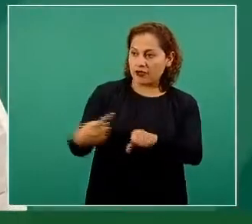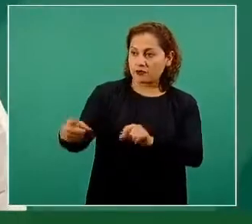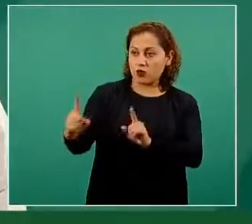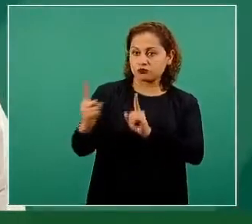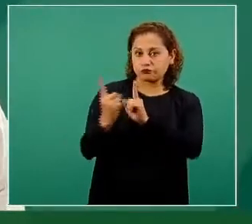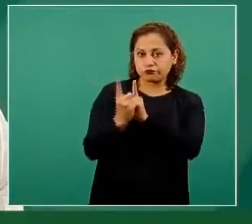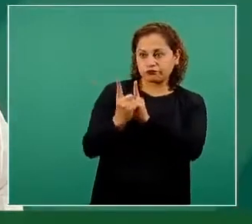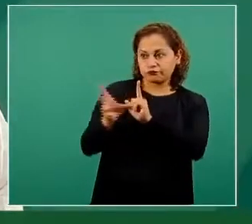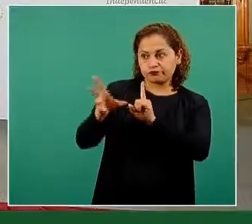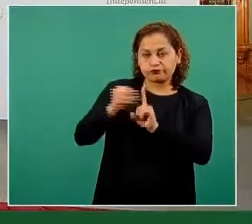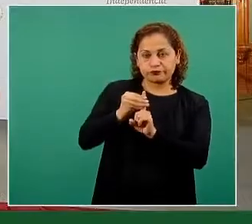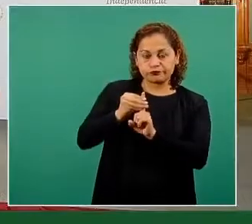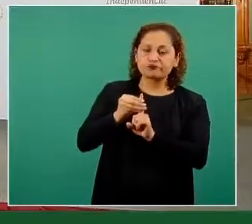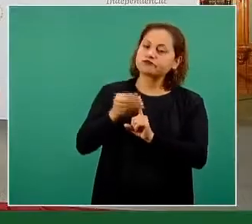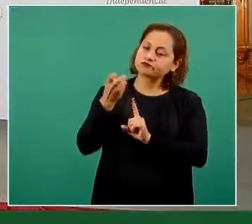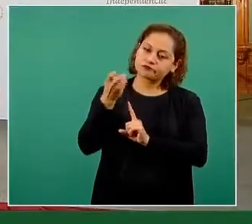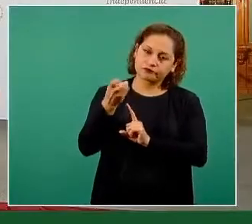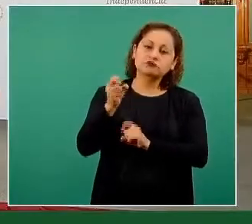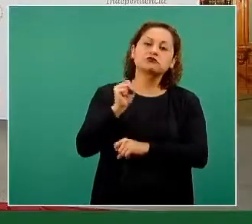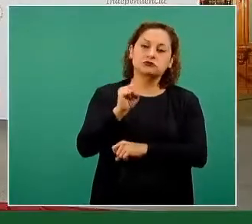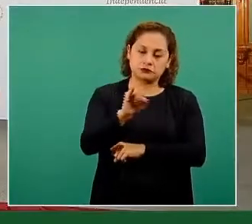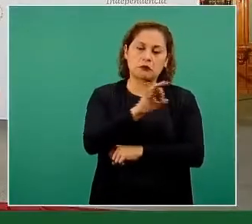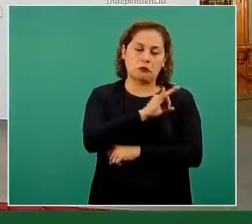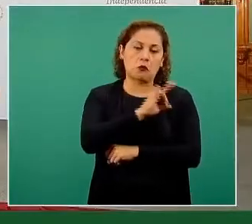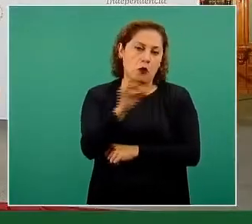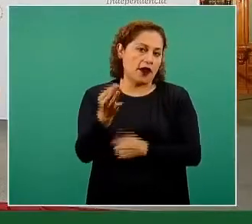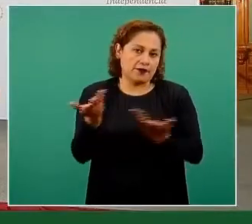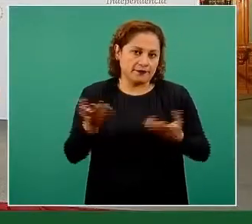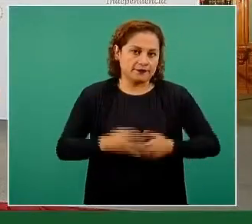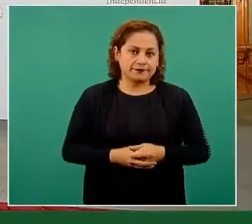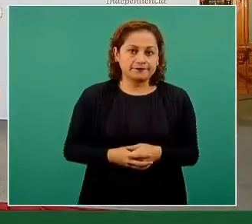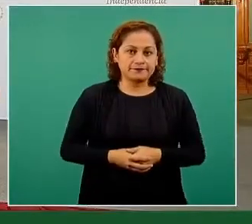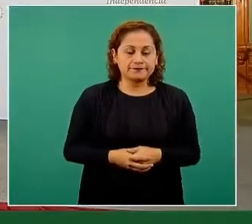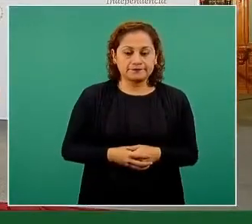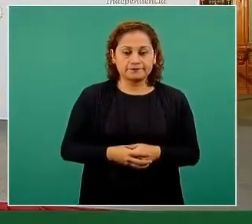rodean. Veamos el siguiente. Escuchemos ahora los audios.